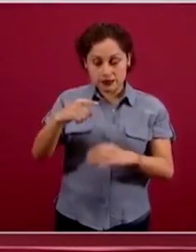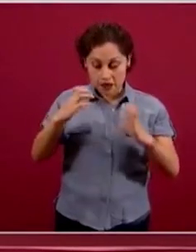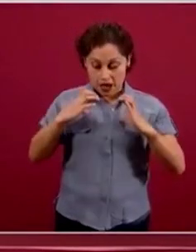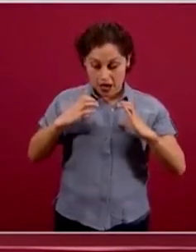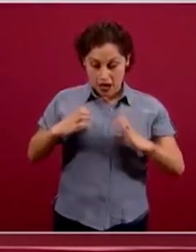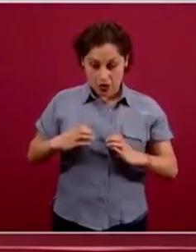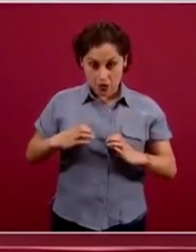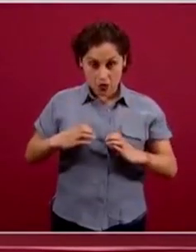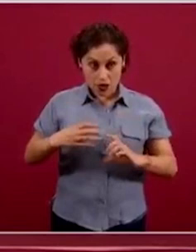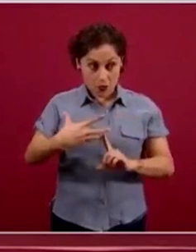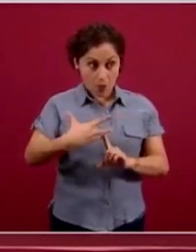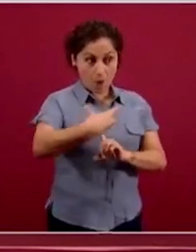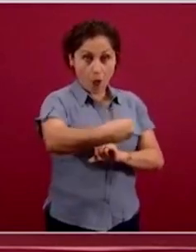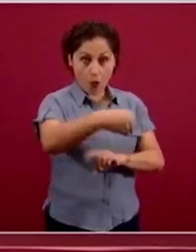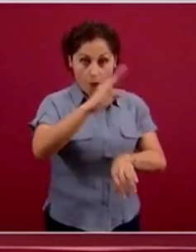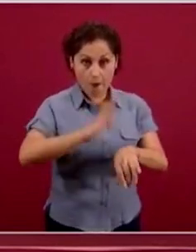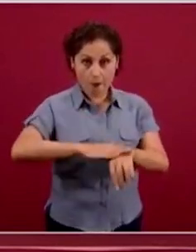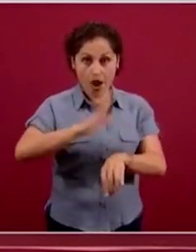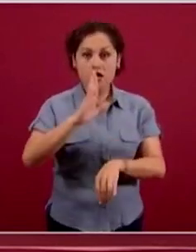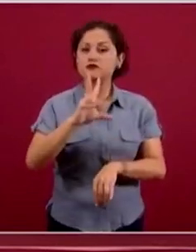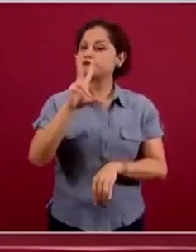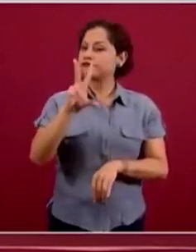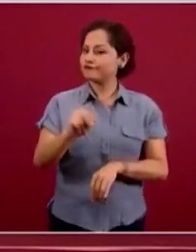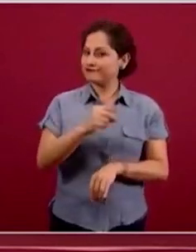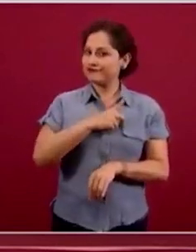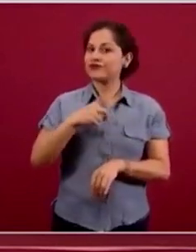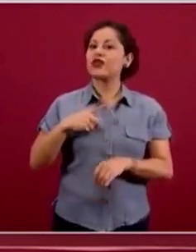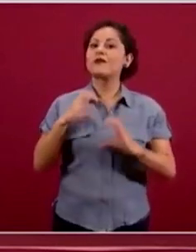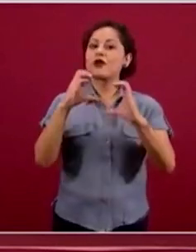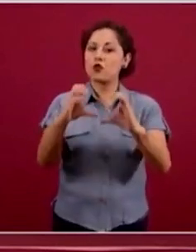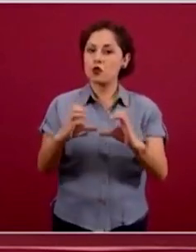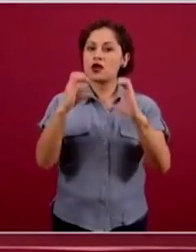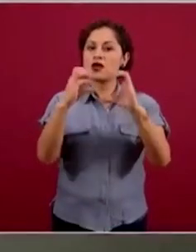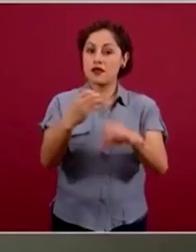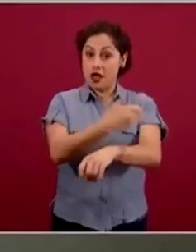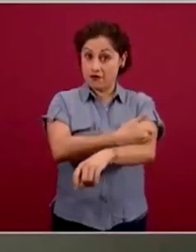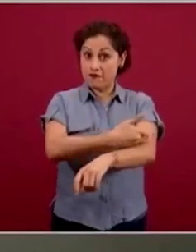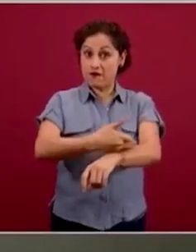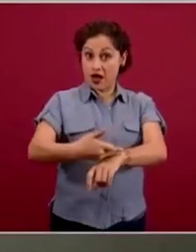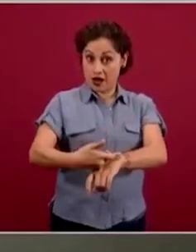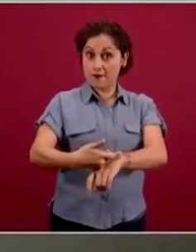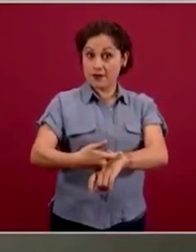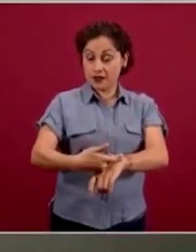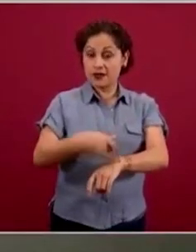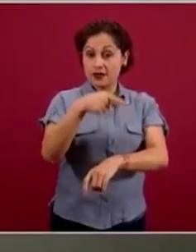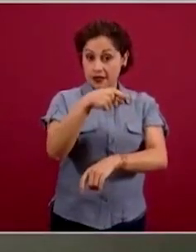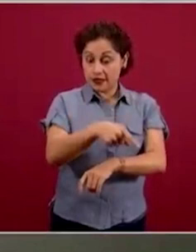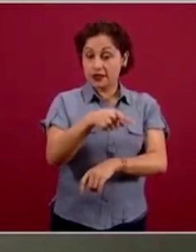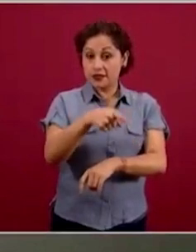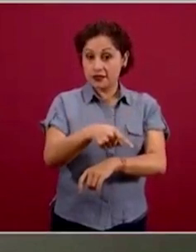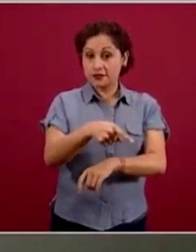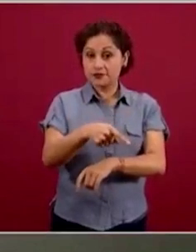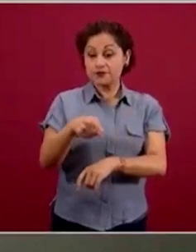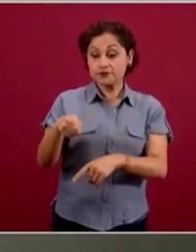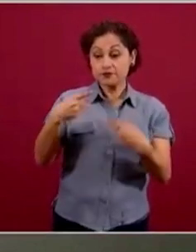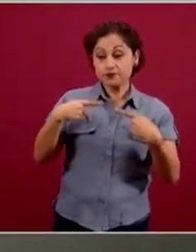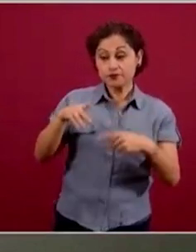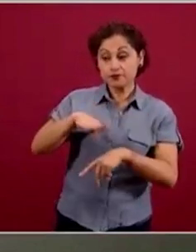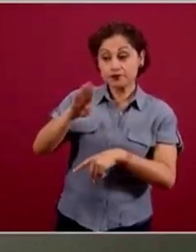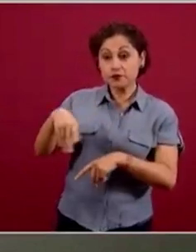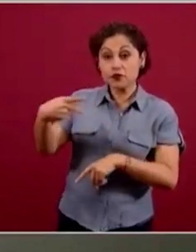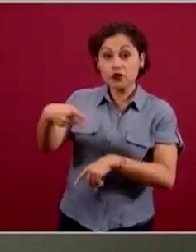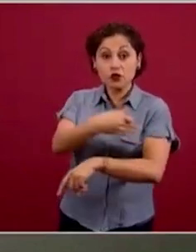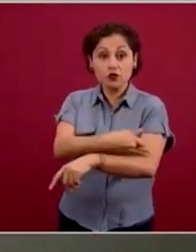de nuevas infecciones son tanto para los familiares, para los deudos de la persona que ha fallecido, para los